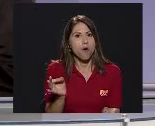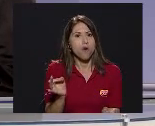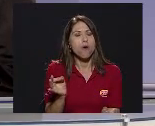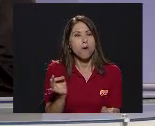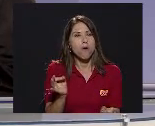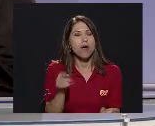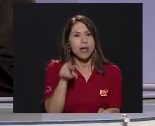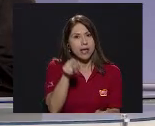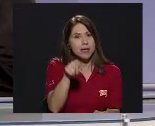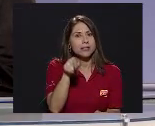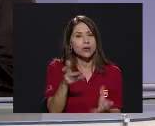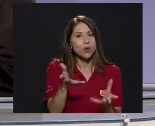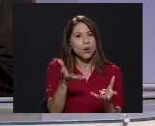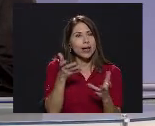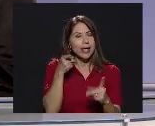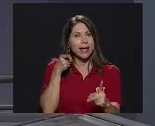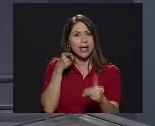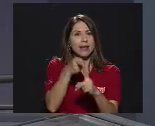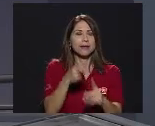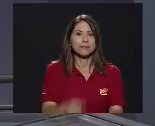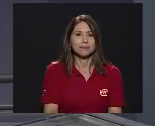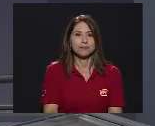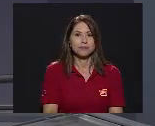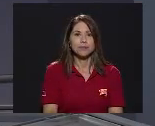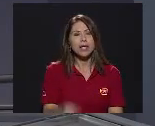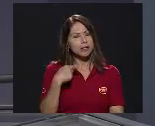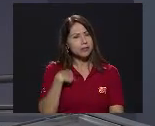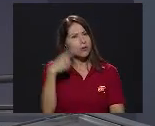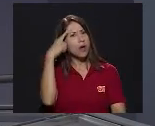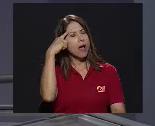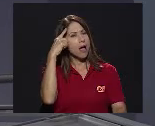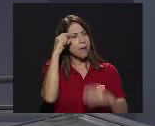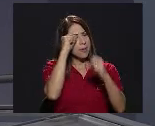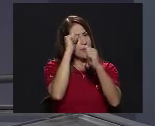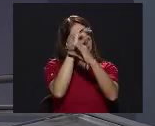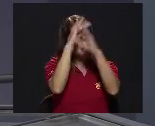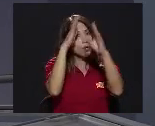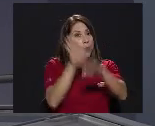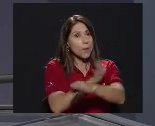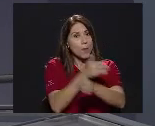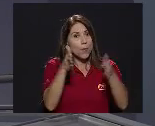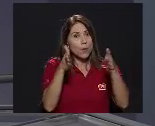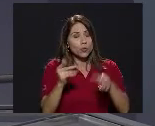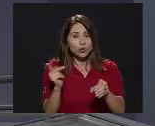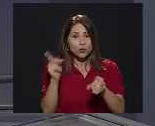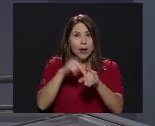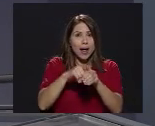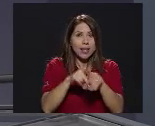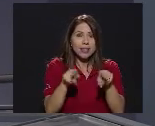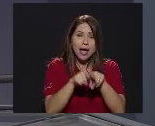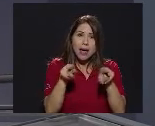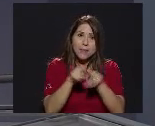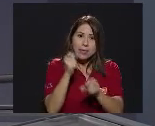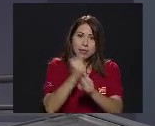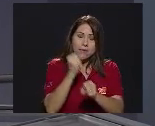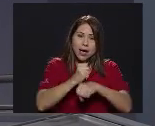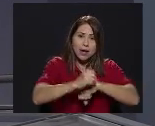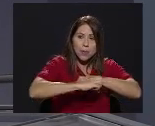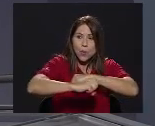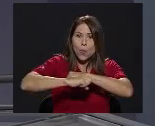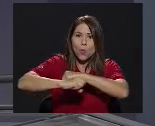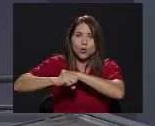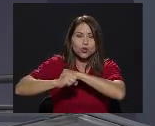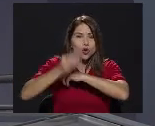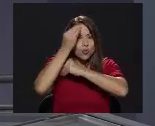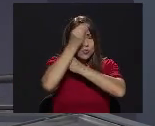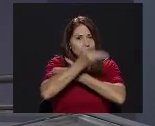es la intención Sí Y me imagino Que también Los músicos Participantes También Harán su trabajo De promoción De una labor